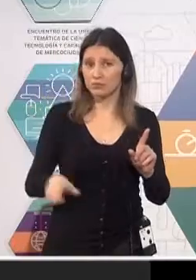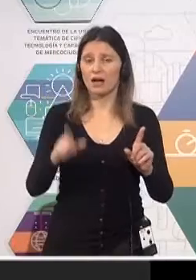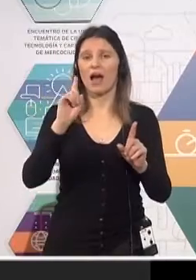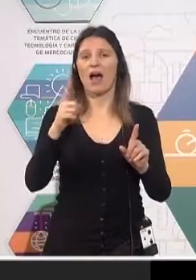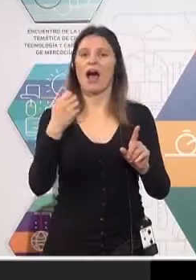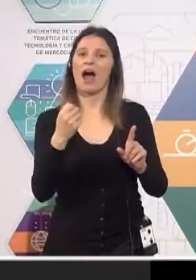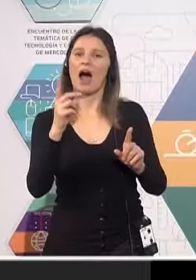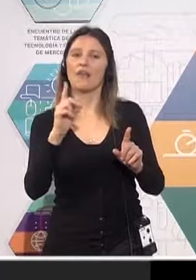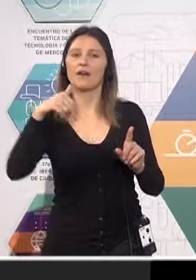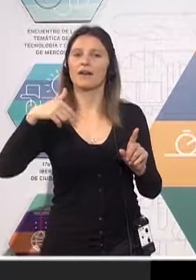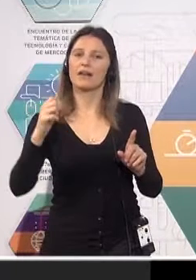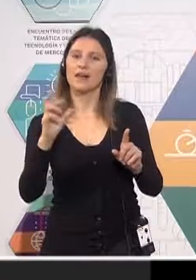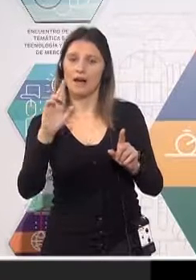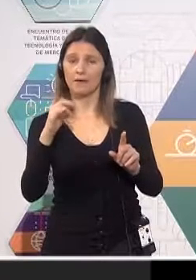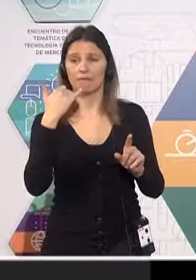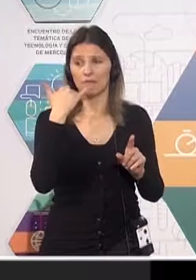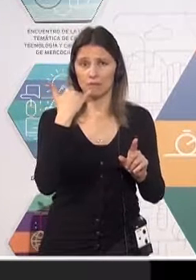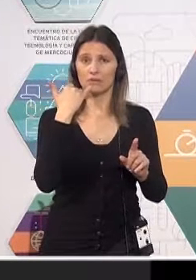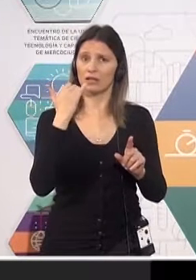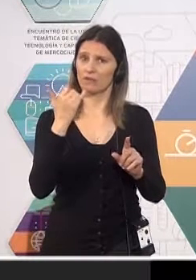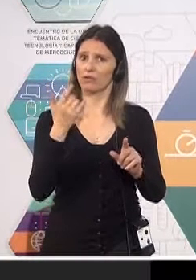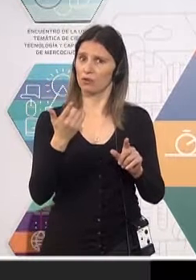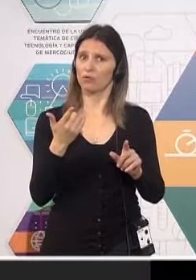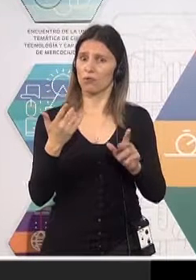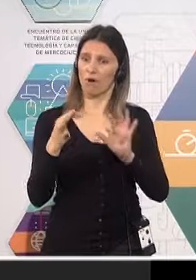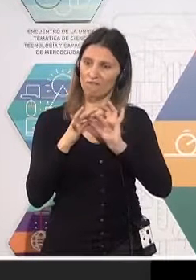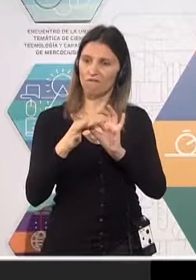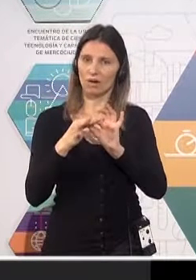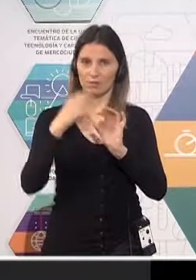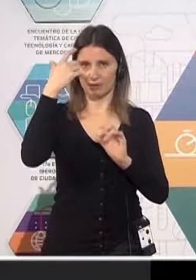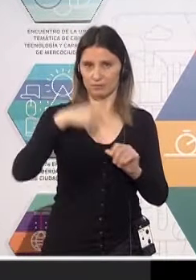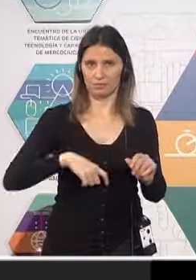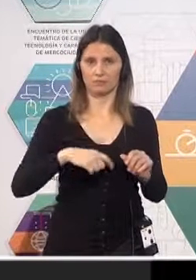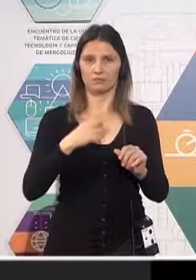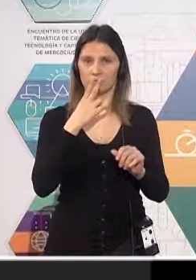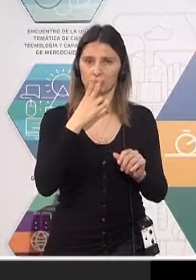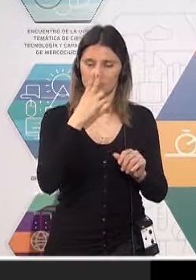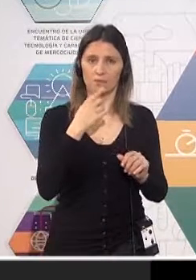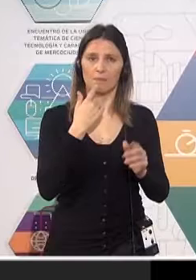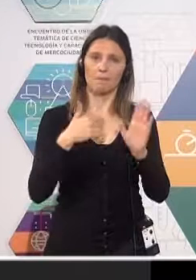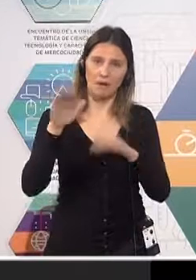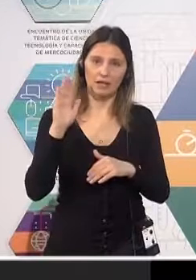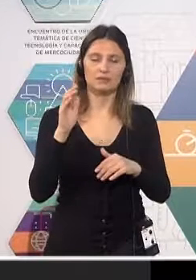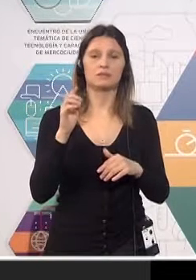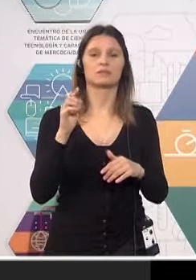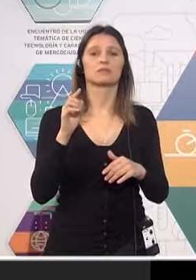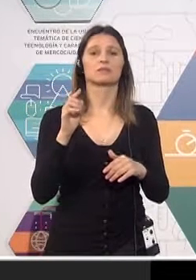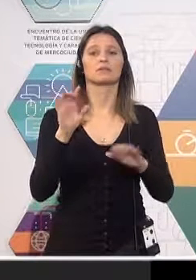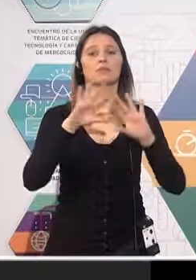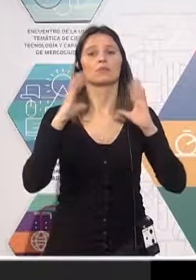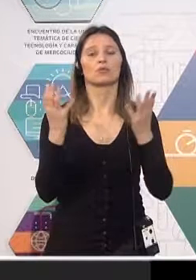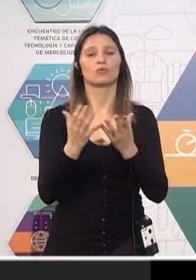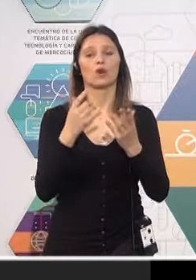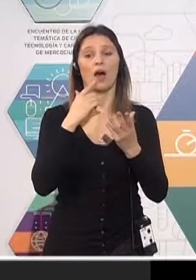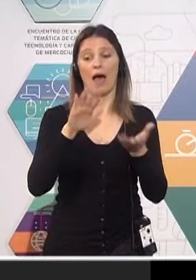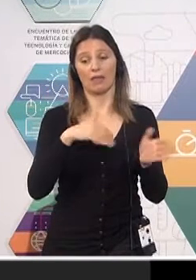Esto es una tendencia de que el smartphone está siendo el dispositivo más usado ampliamente en el mundo. Esto es una tendencia hasta